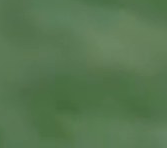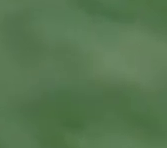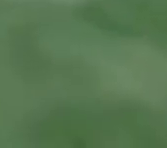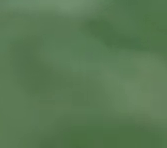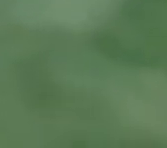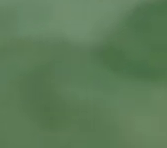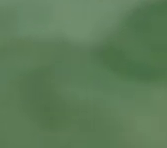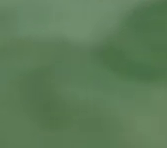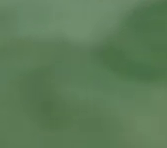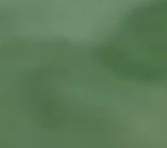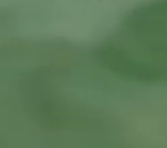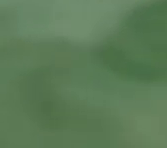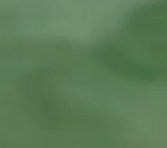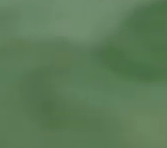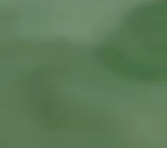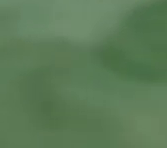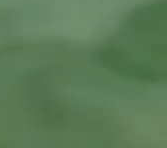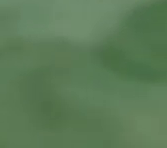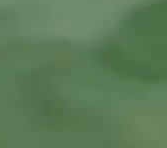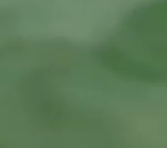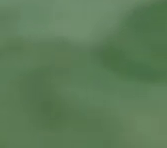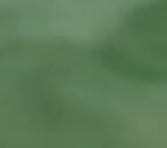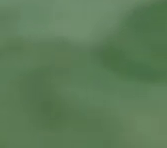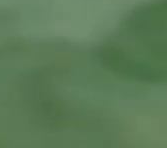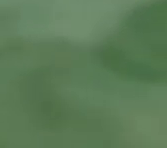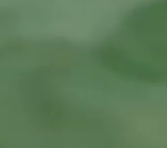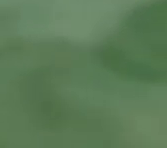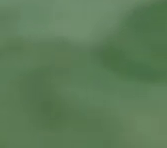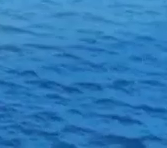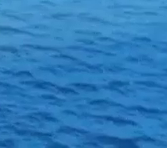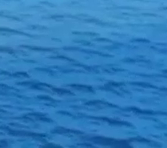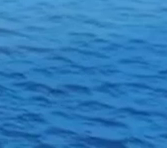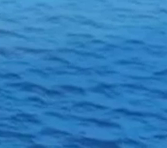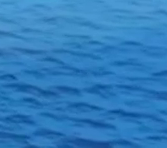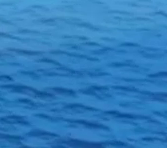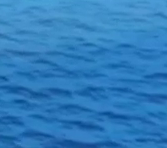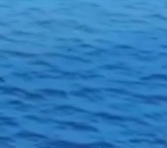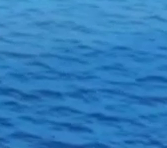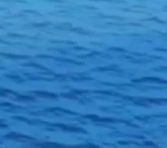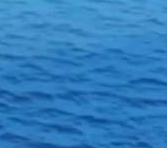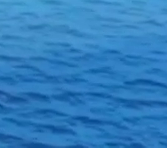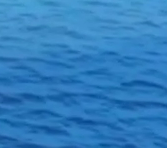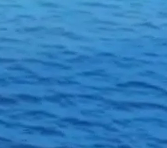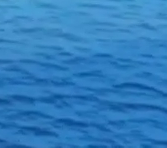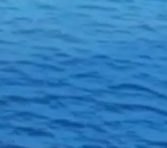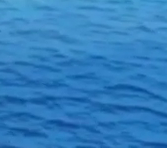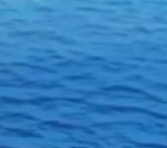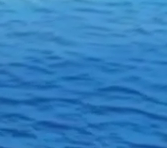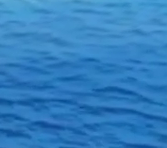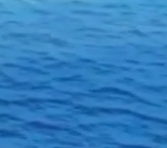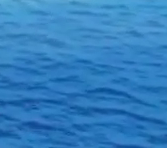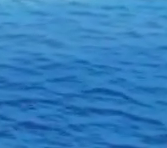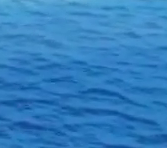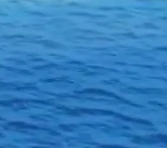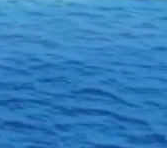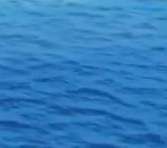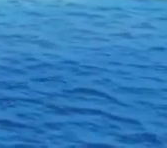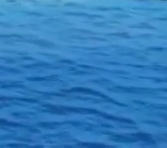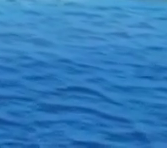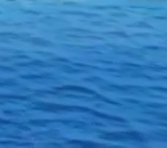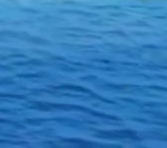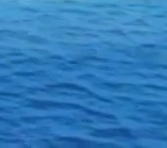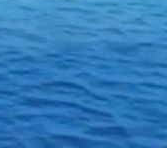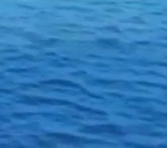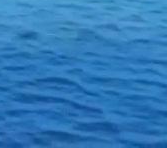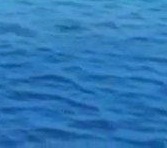se une a las tropas que recuperaron San Blas en dicho pueblo. Cinco aviones de las FARC se dirigen a Girón y